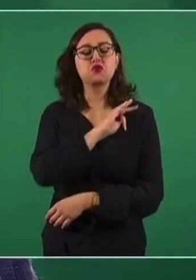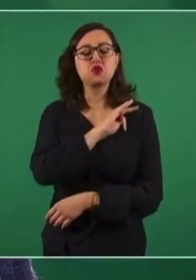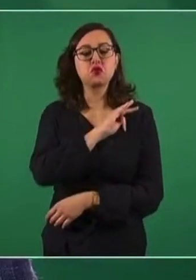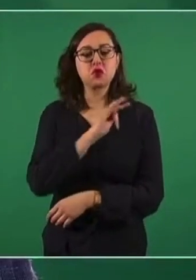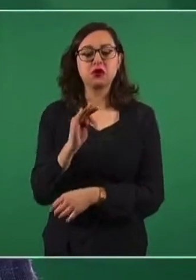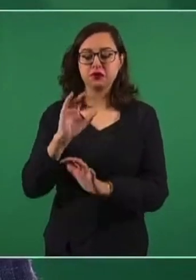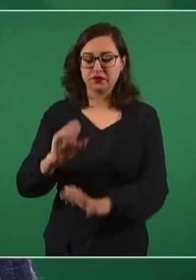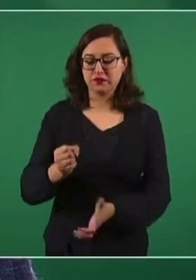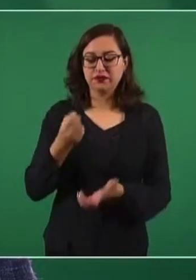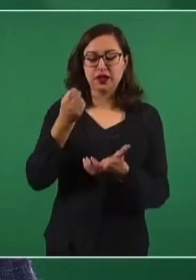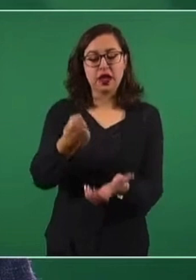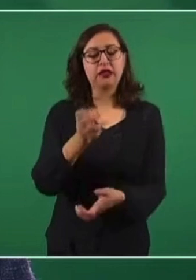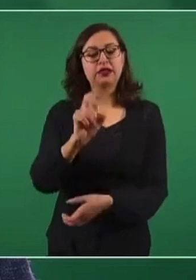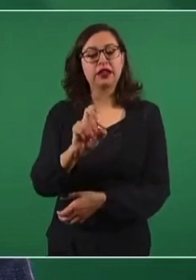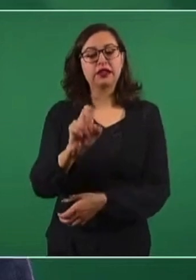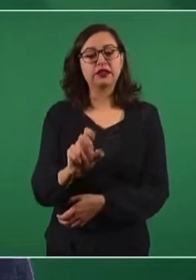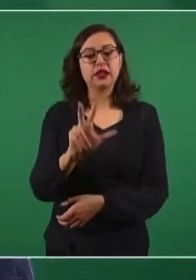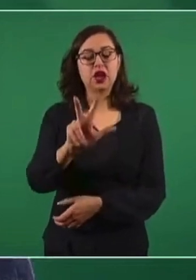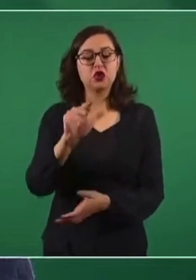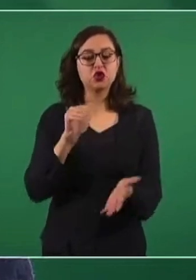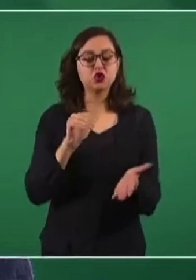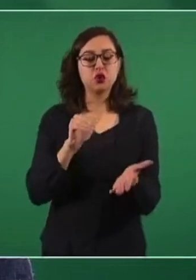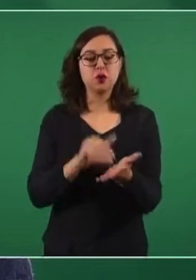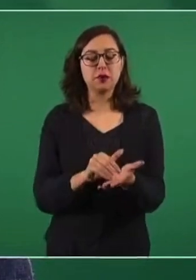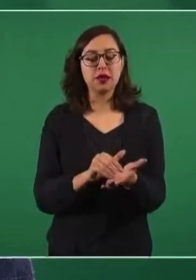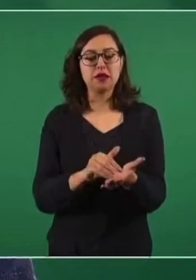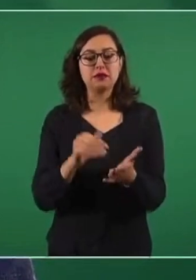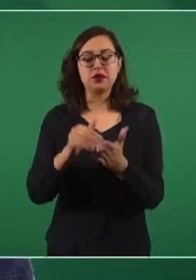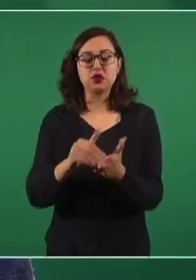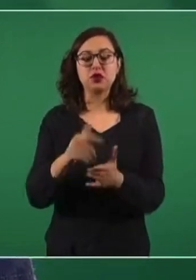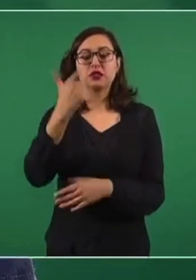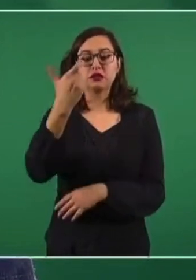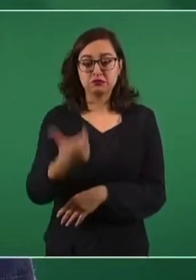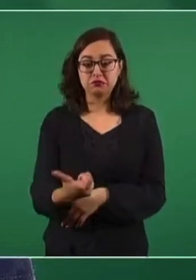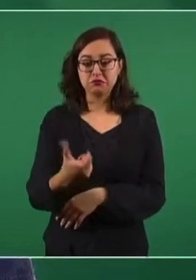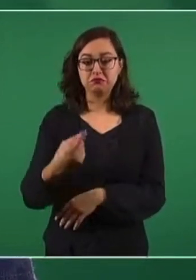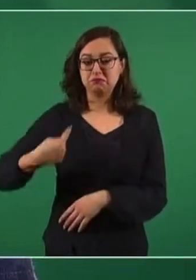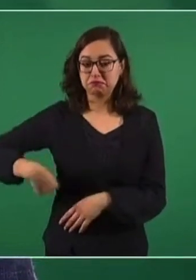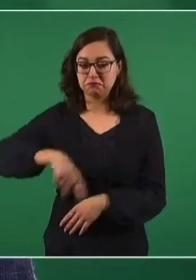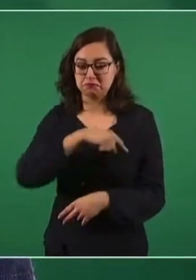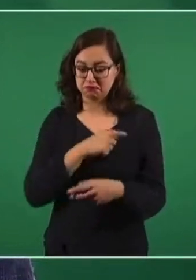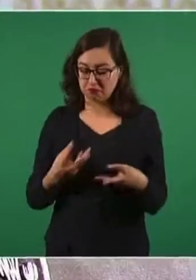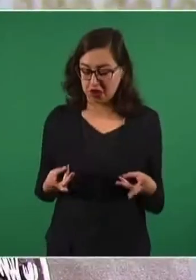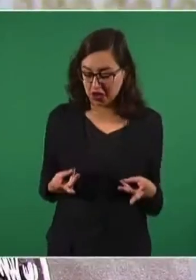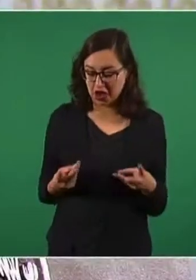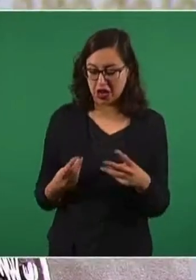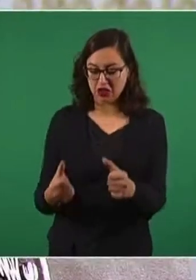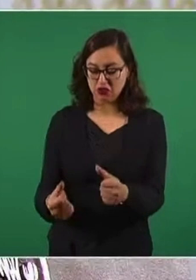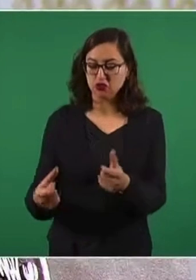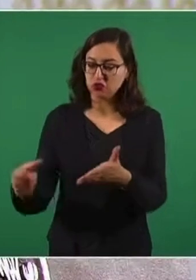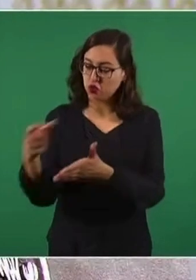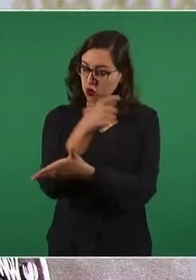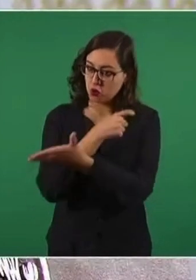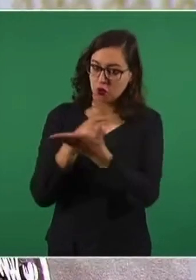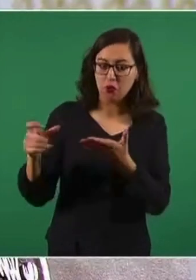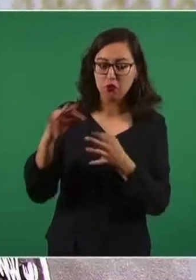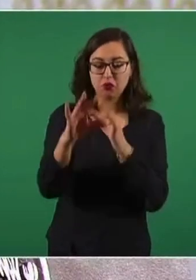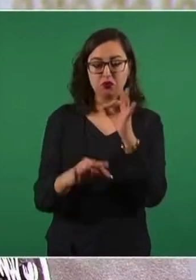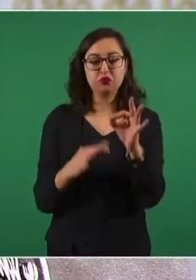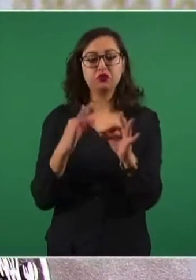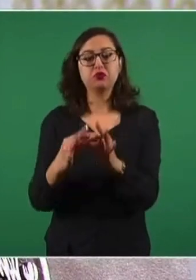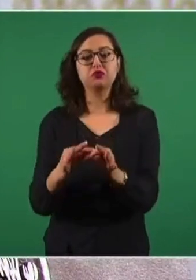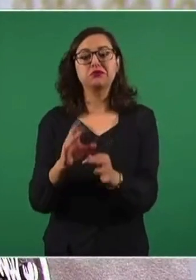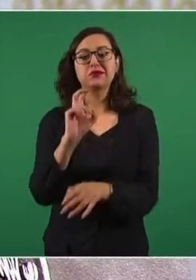de 38 mil 727 millones de pesos y logramos adquirir lo que necesitamos con